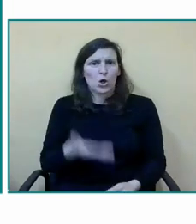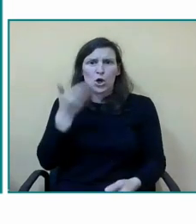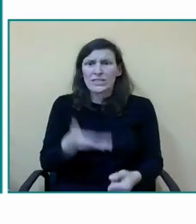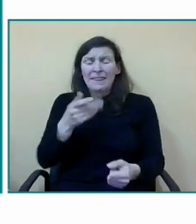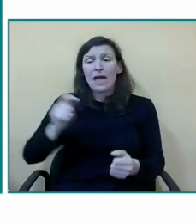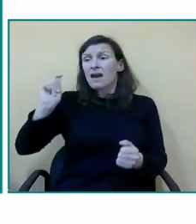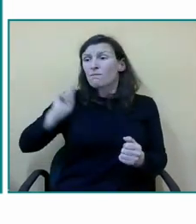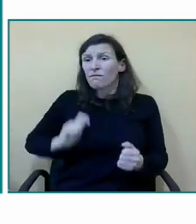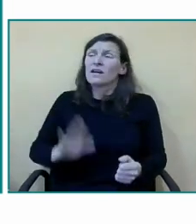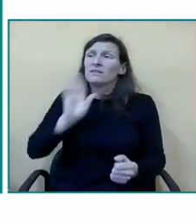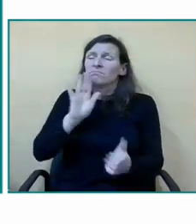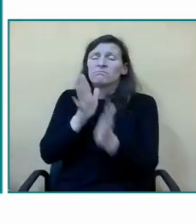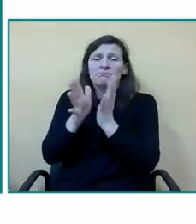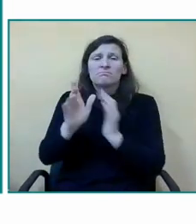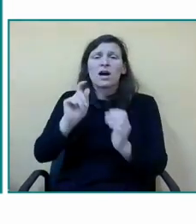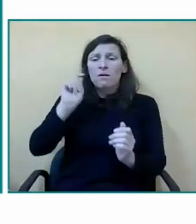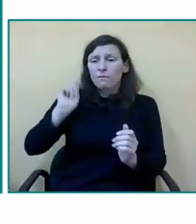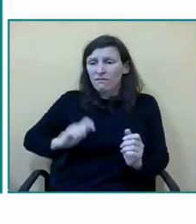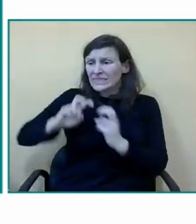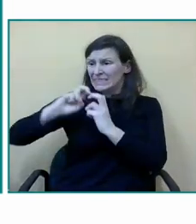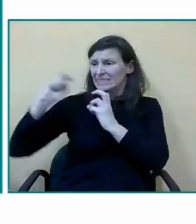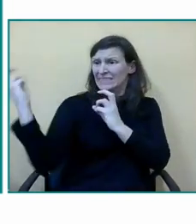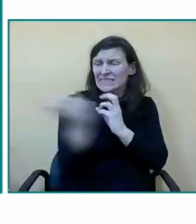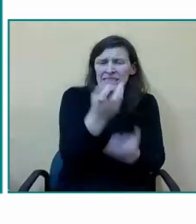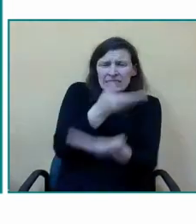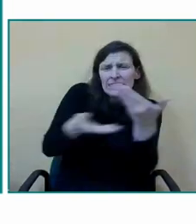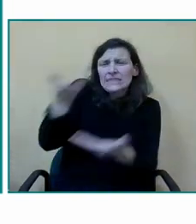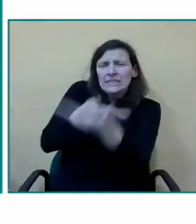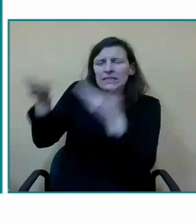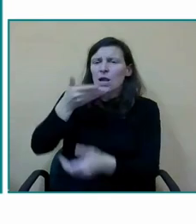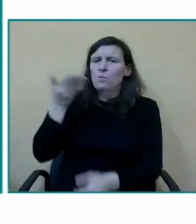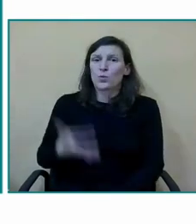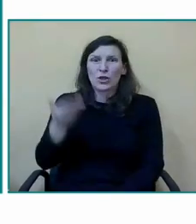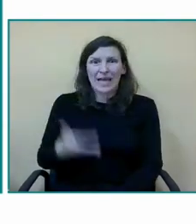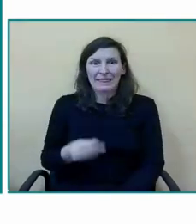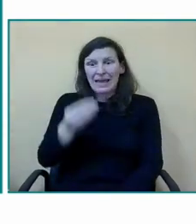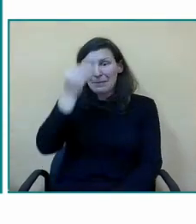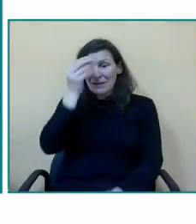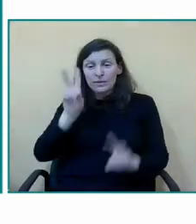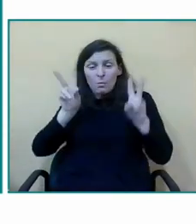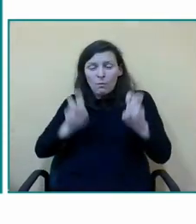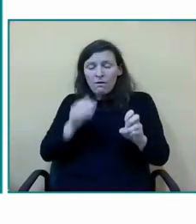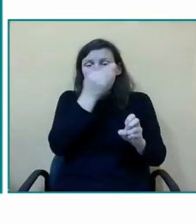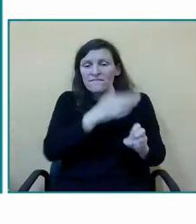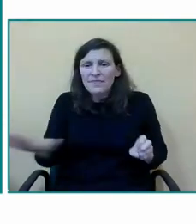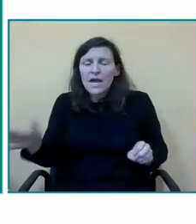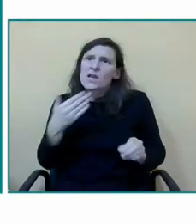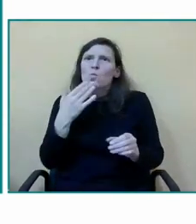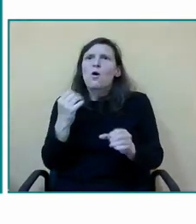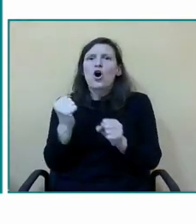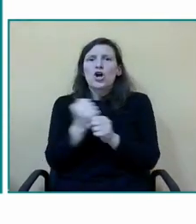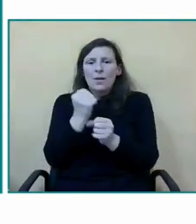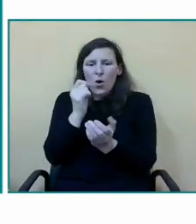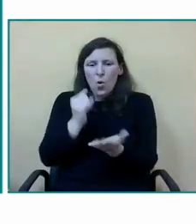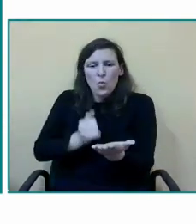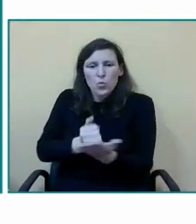segura tenga buenas raíces y vaya creciendo poco a poco como un gran árbol fondoso y lleno de frutos que van a ir dando pero para ello